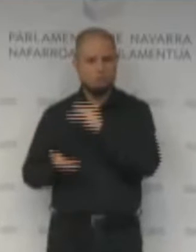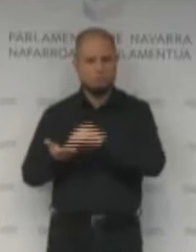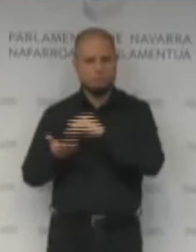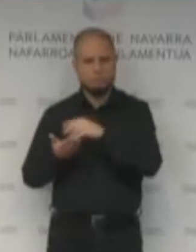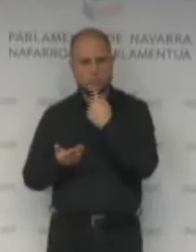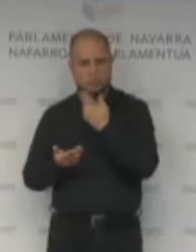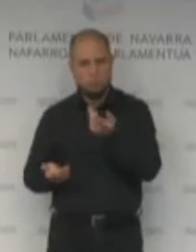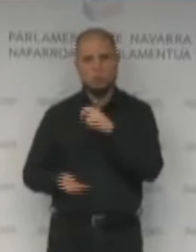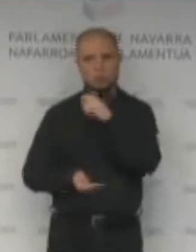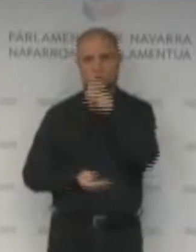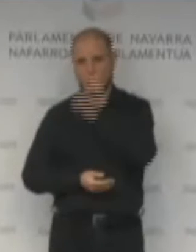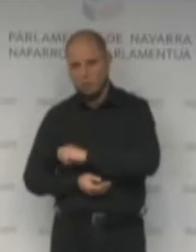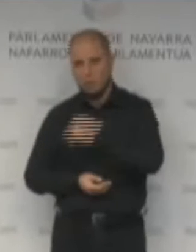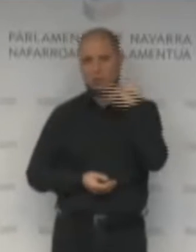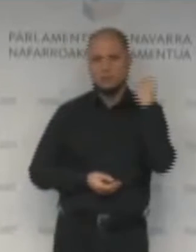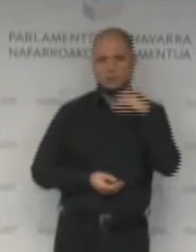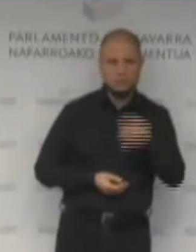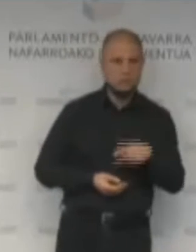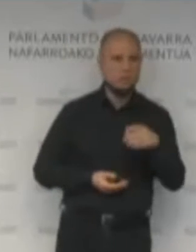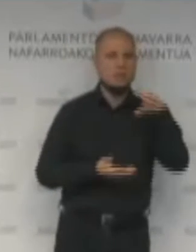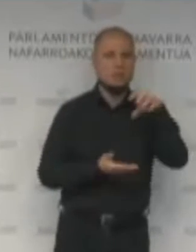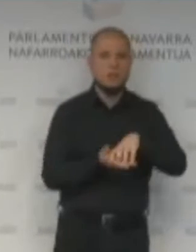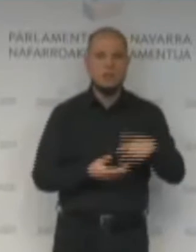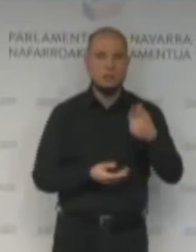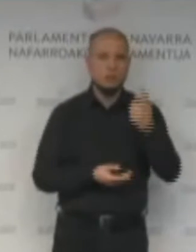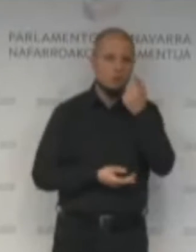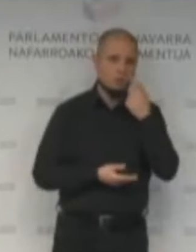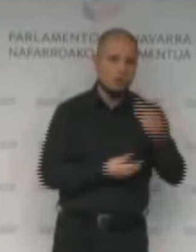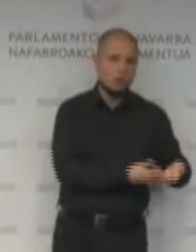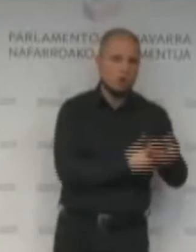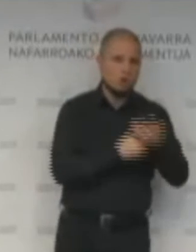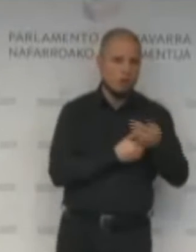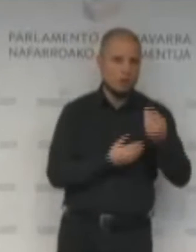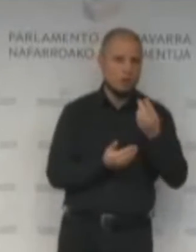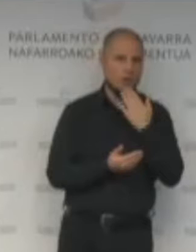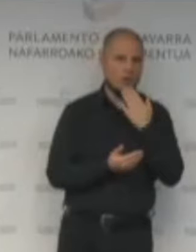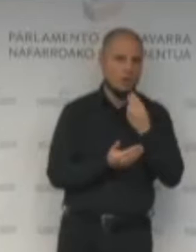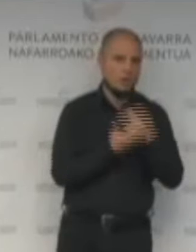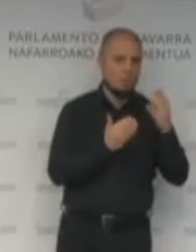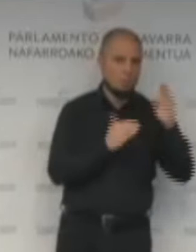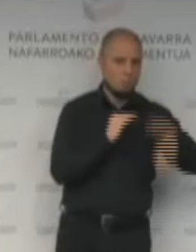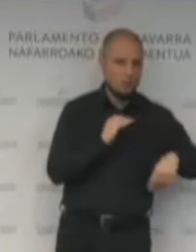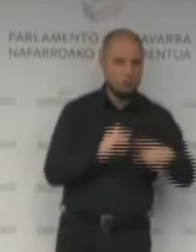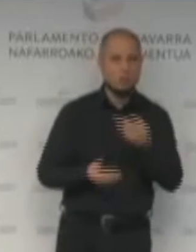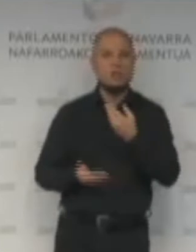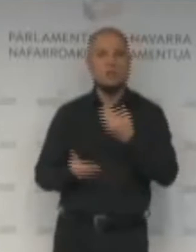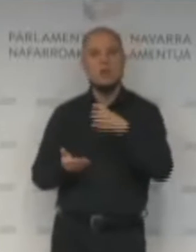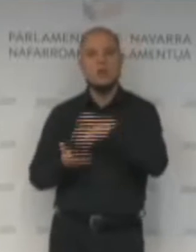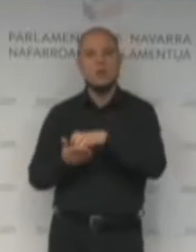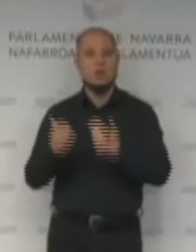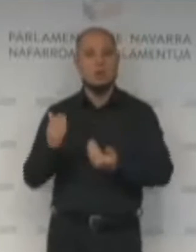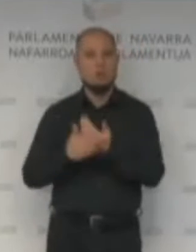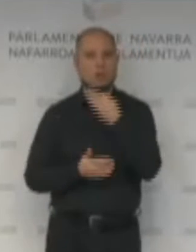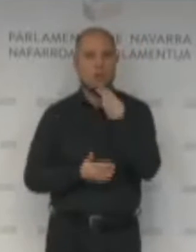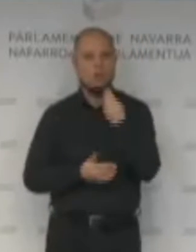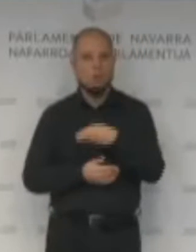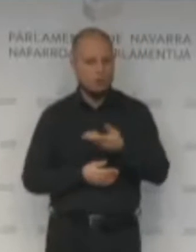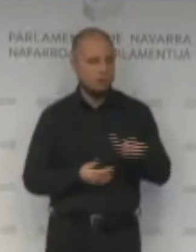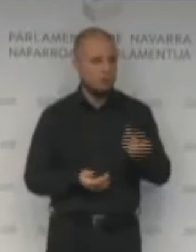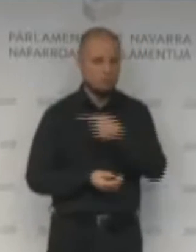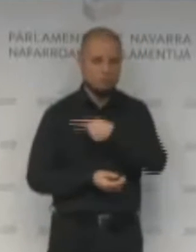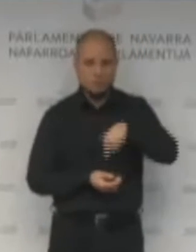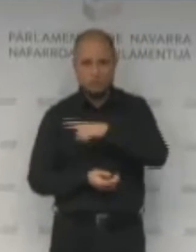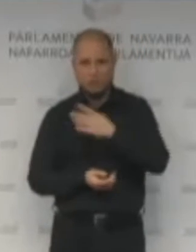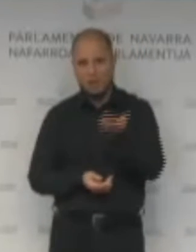Estella, los centros de observación y acogida de menores y el centro de día juvenil. Para Geroabay pues era importante y lo sigue siendo la